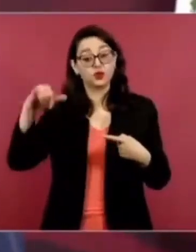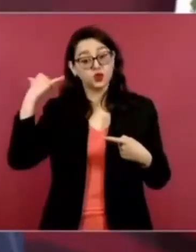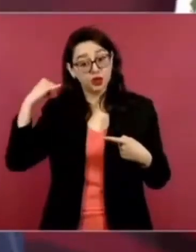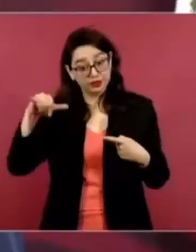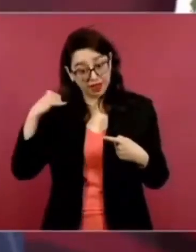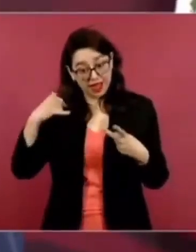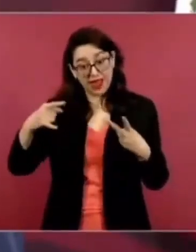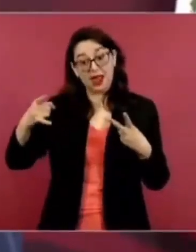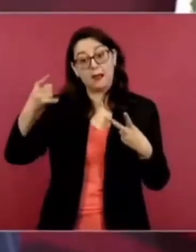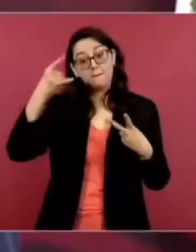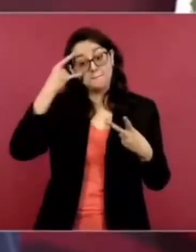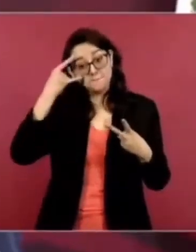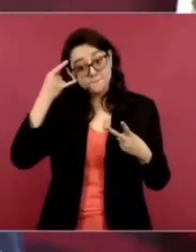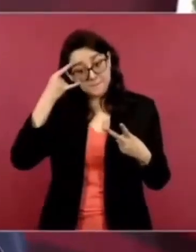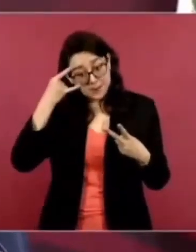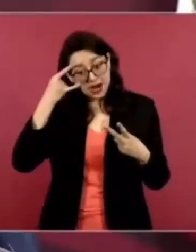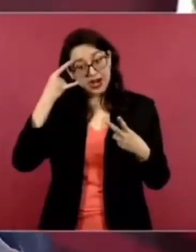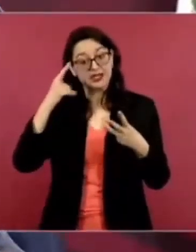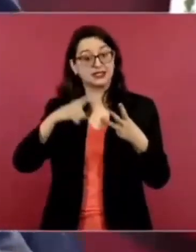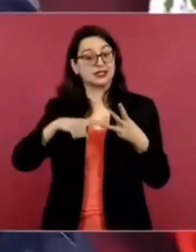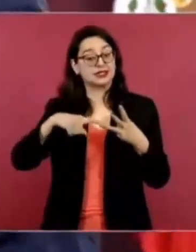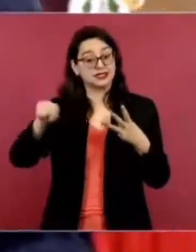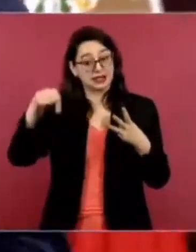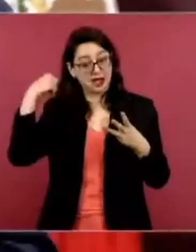Tabasco, Veracruz,